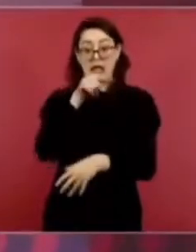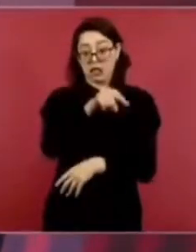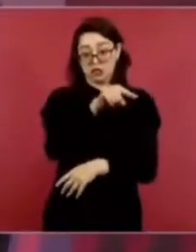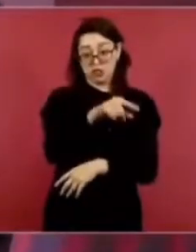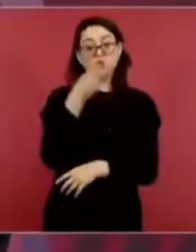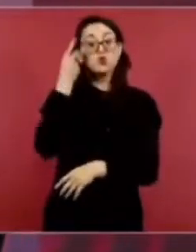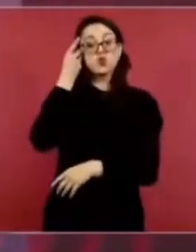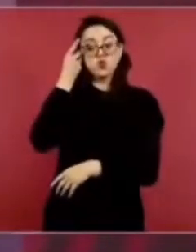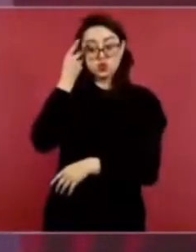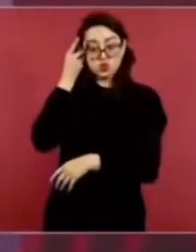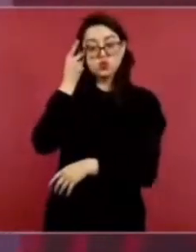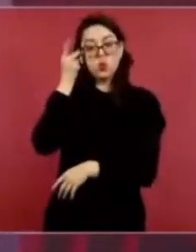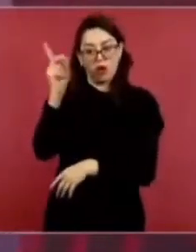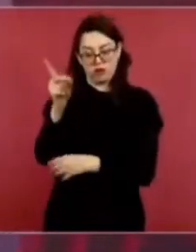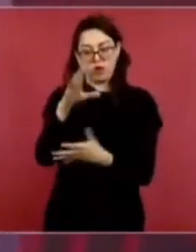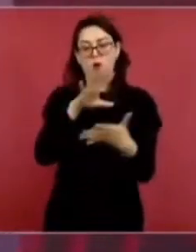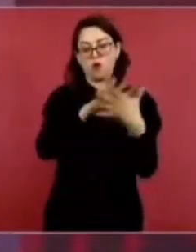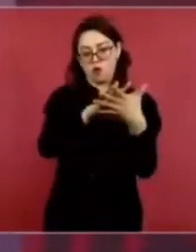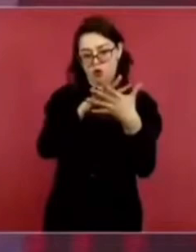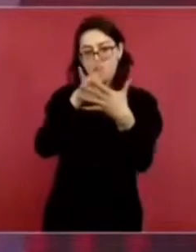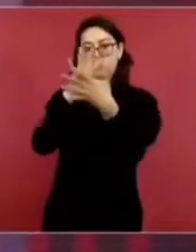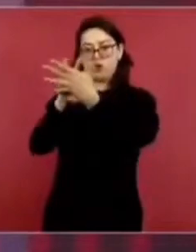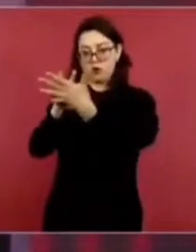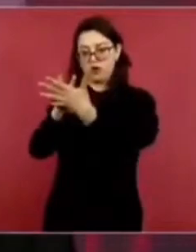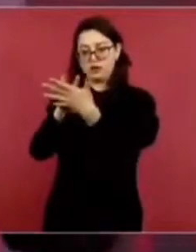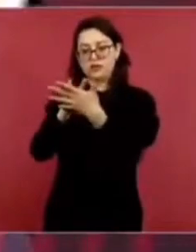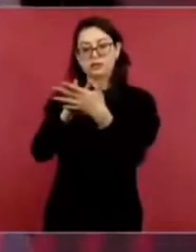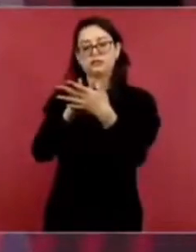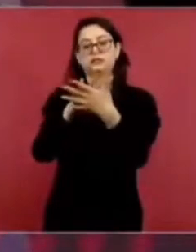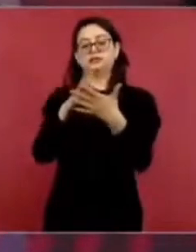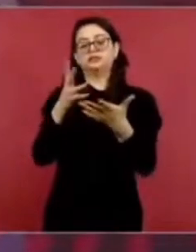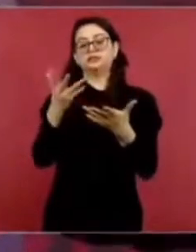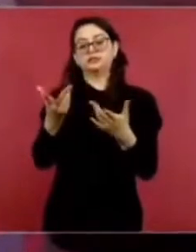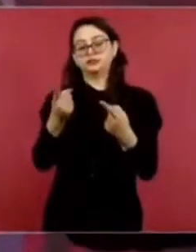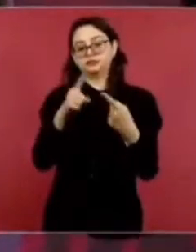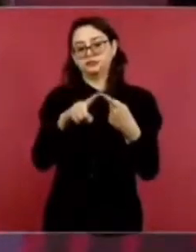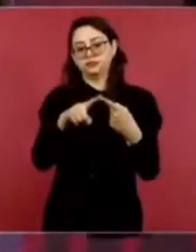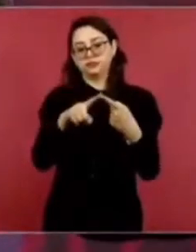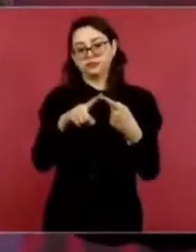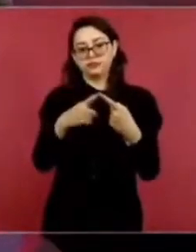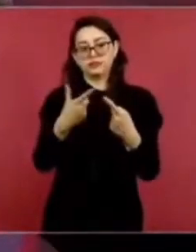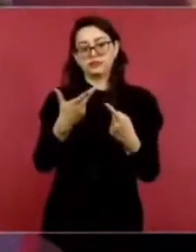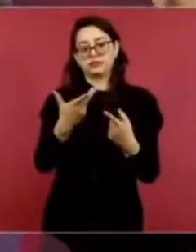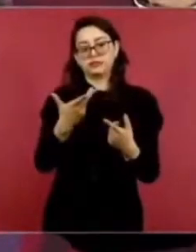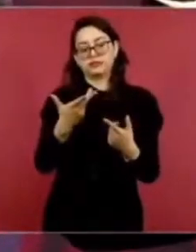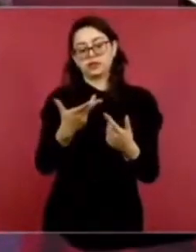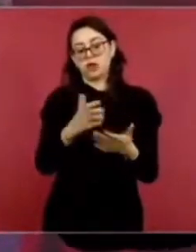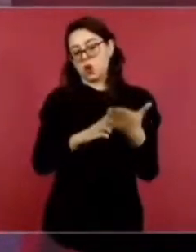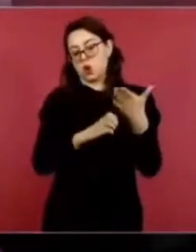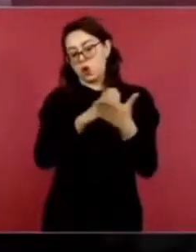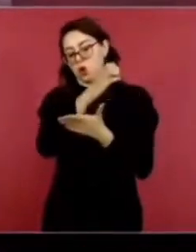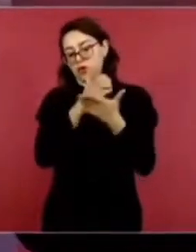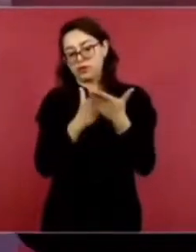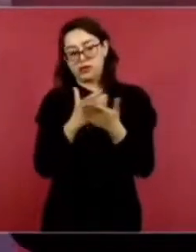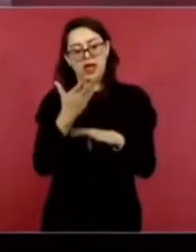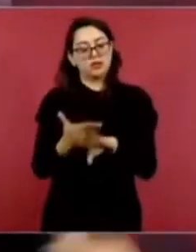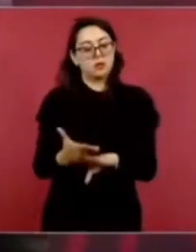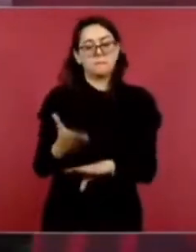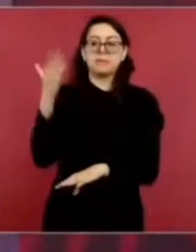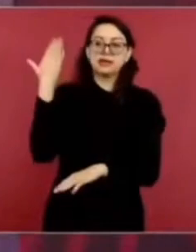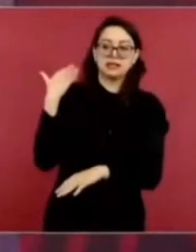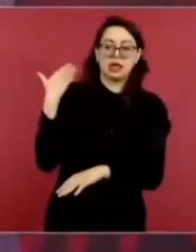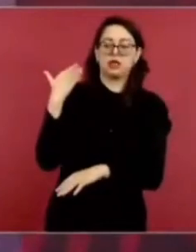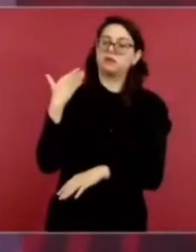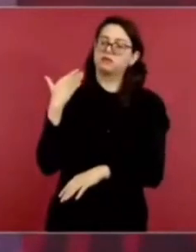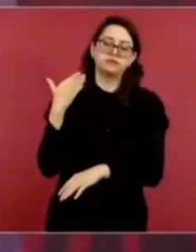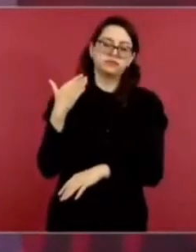inversión. Y en épocas pasadas, por circunstancias especiales,